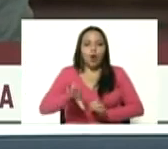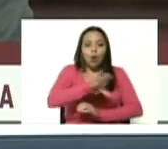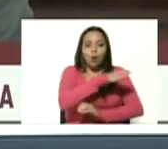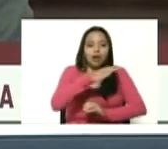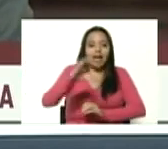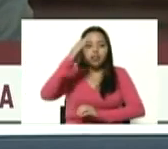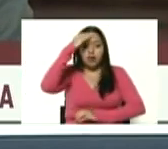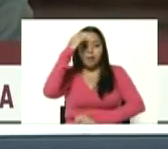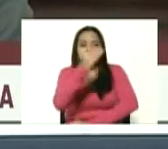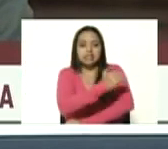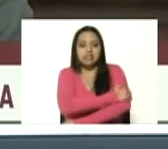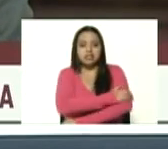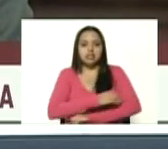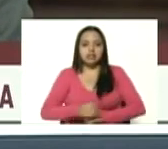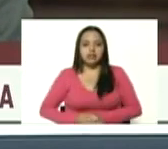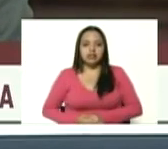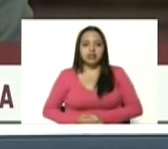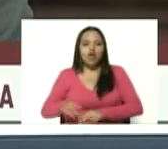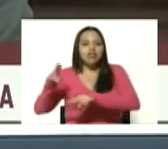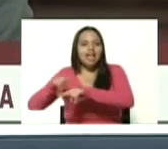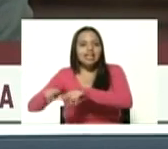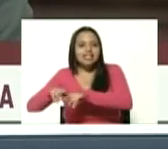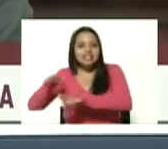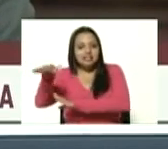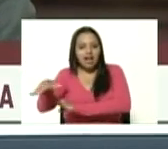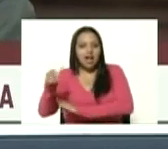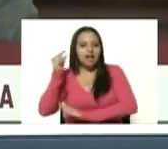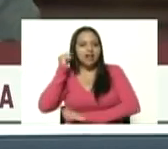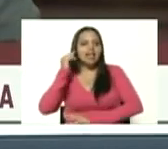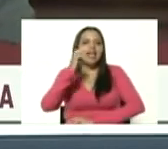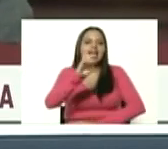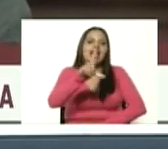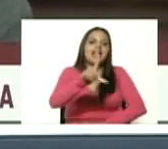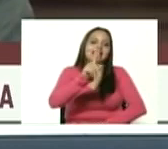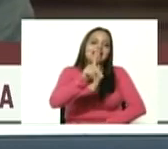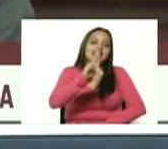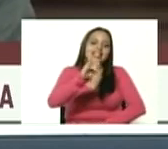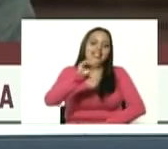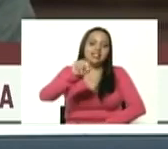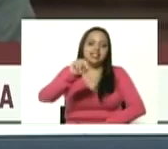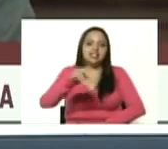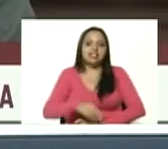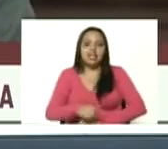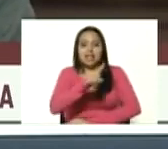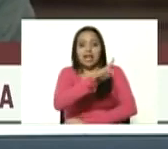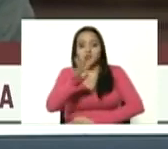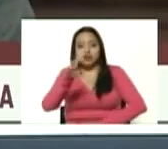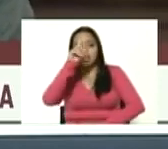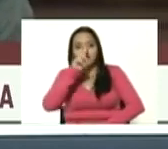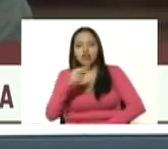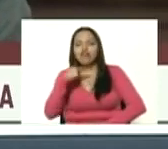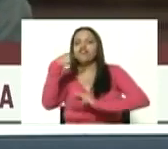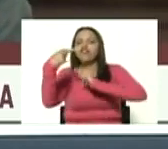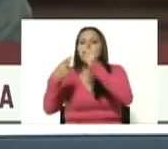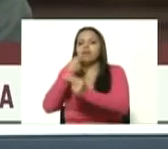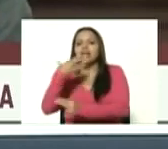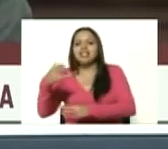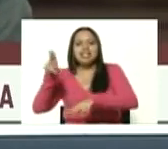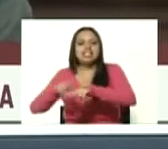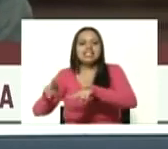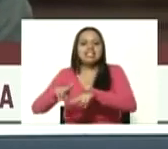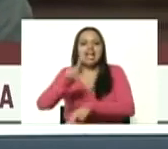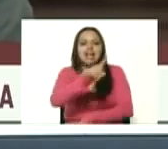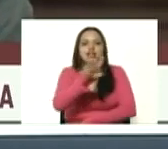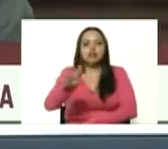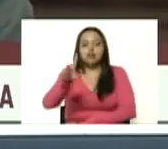milicia de esta niña Elkin García de 14 años la voz hermosa de una niña de 14